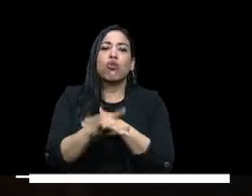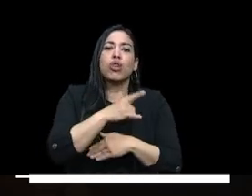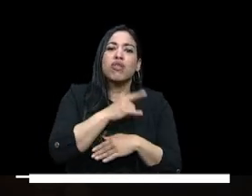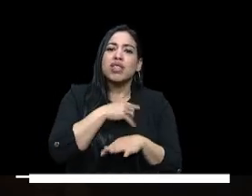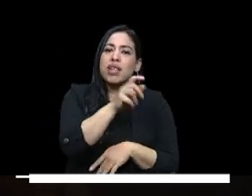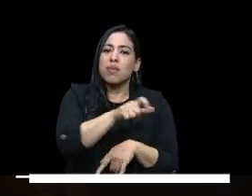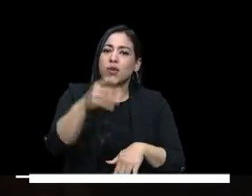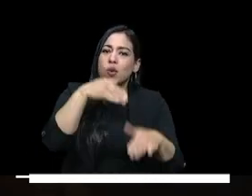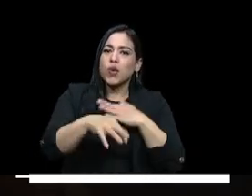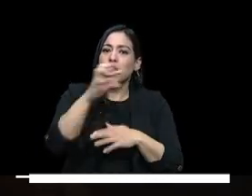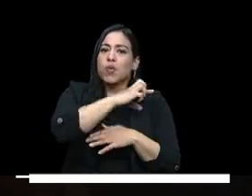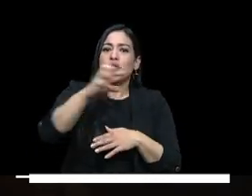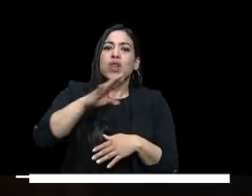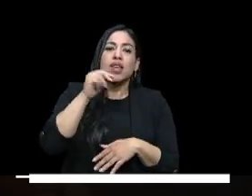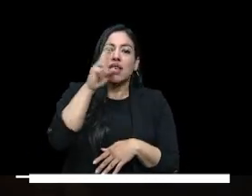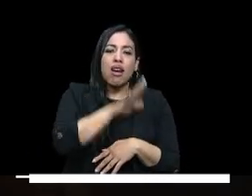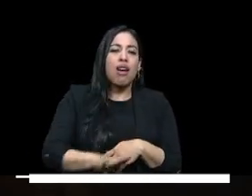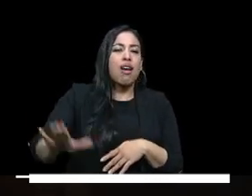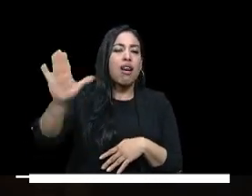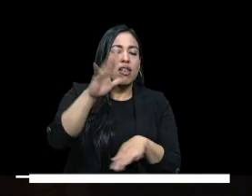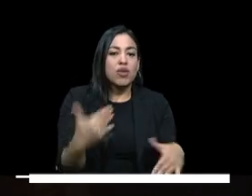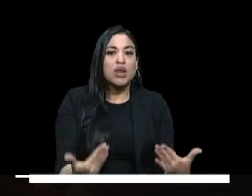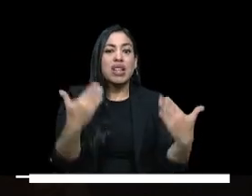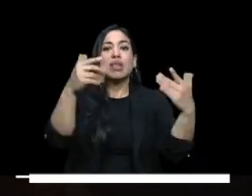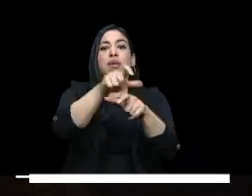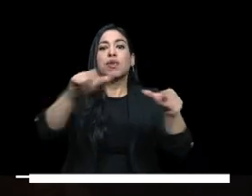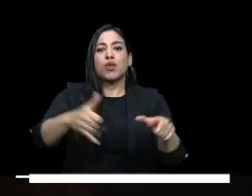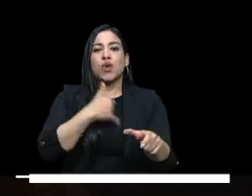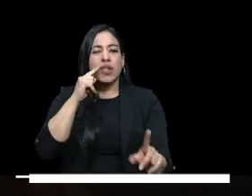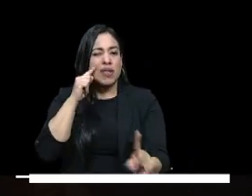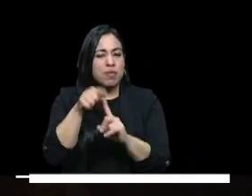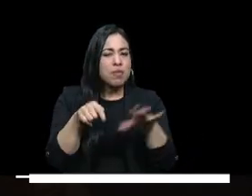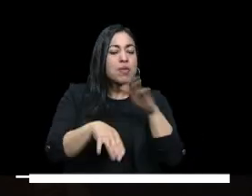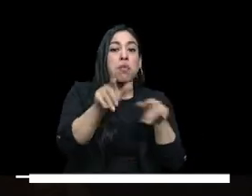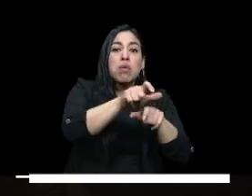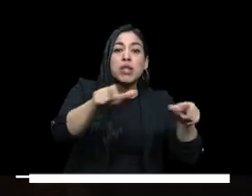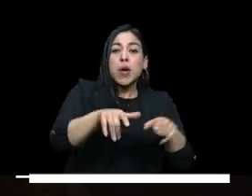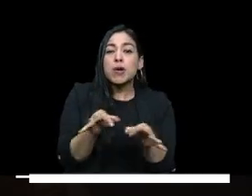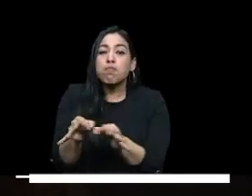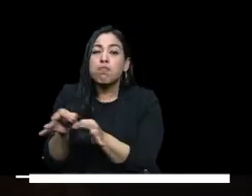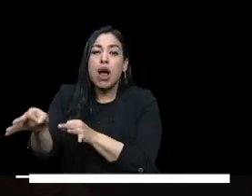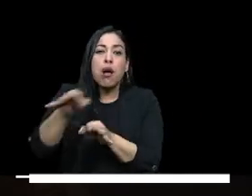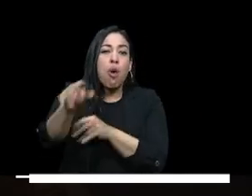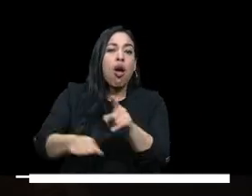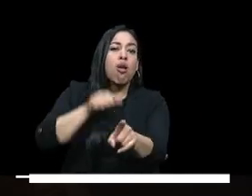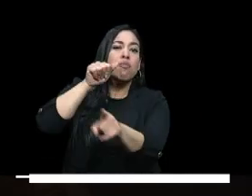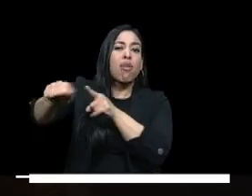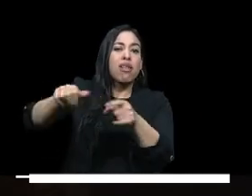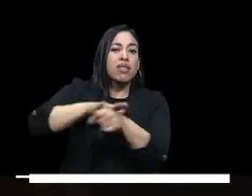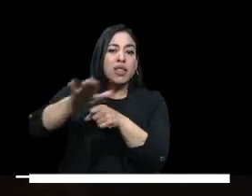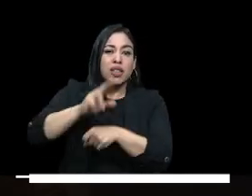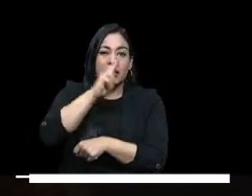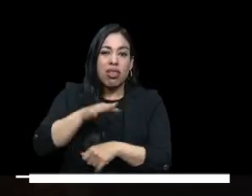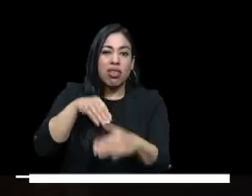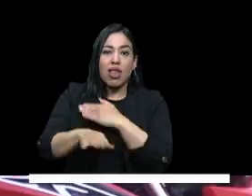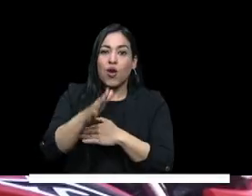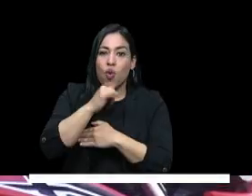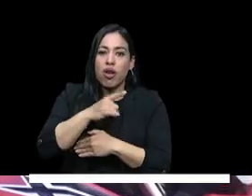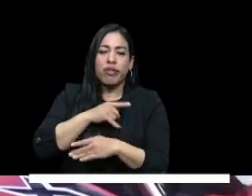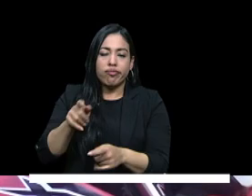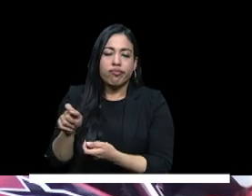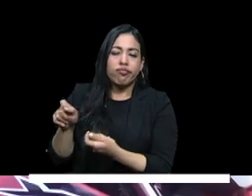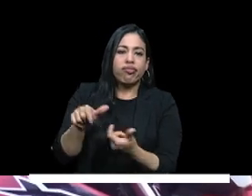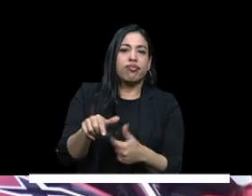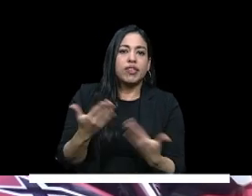superior de calidad para los jóvenes de todo el territorio nacional particularmente aquellos territorios que han estado rezagados en el acceso al sistema